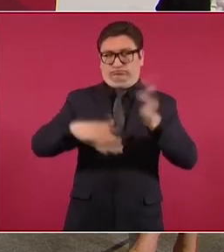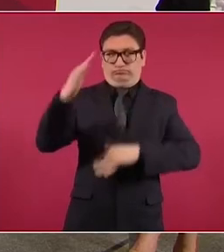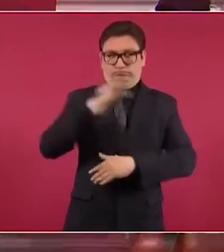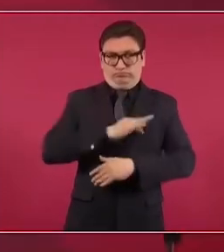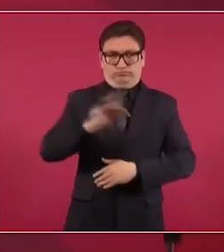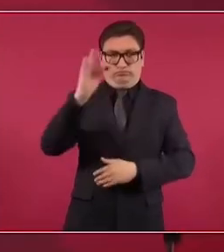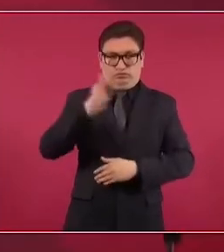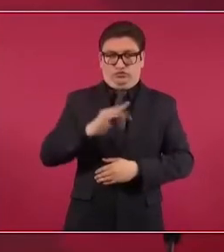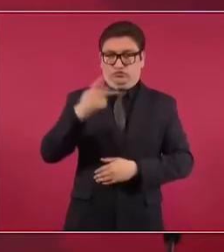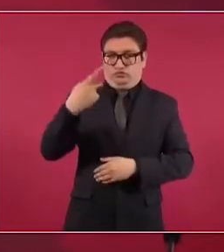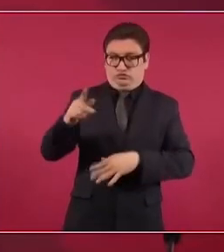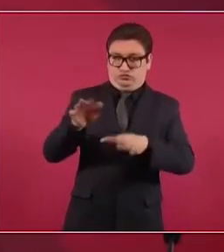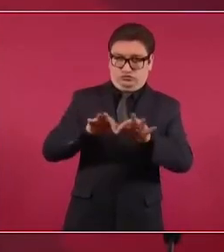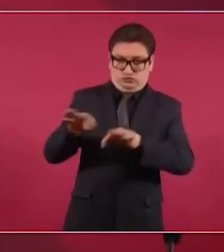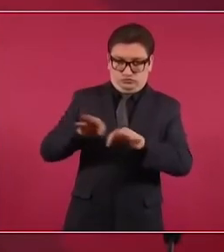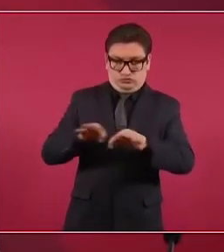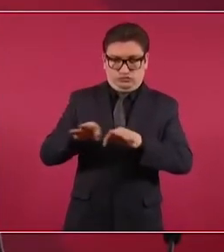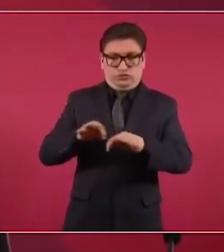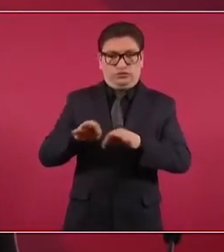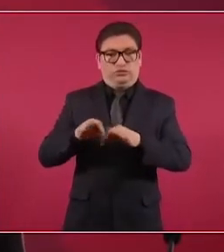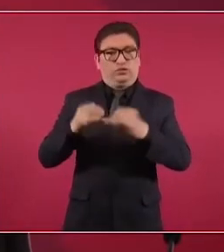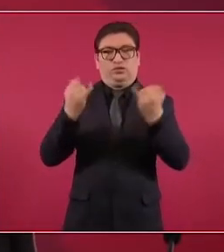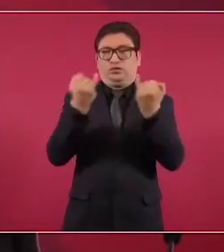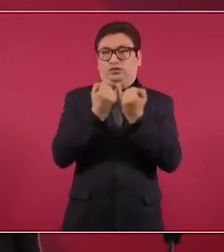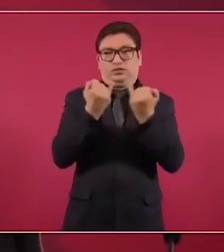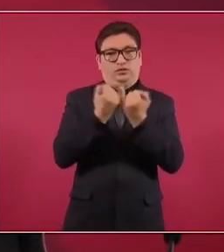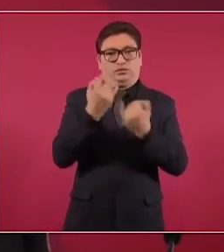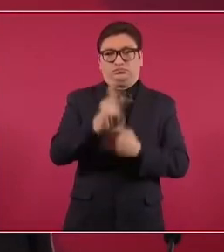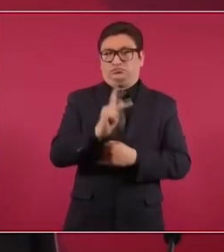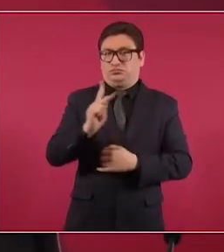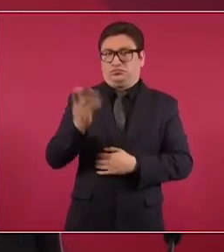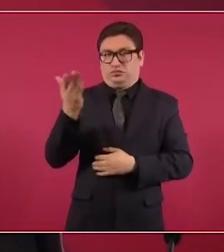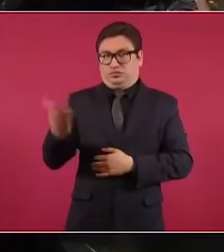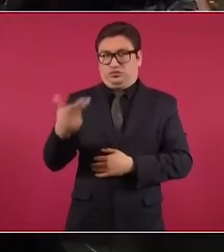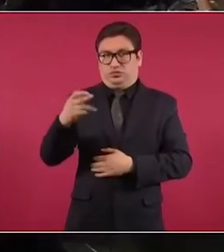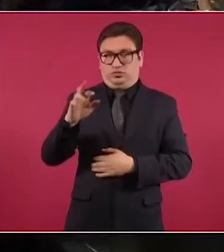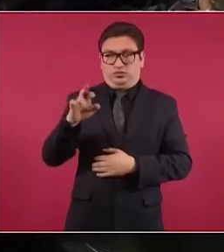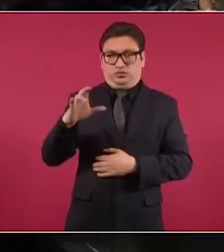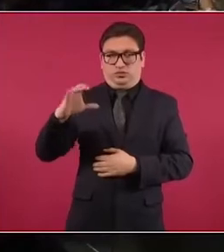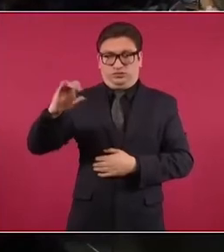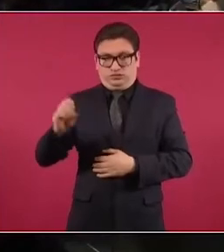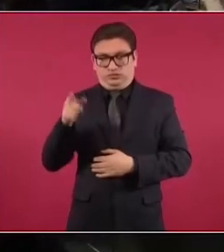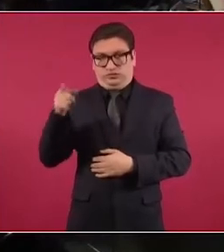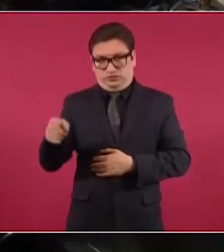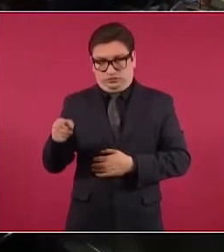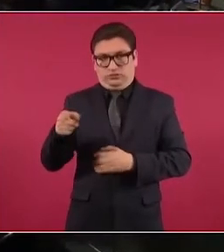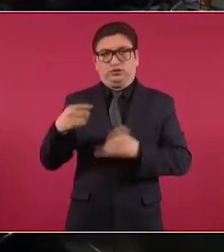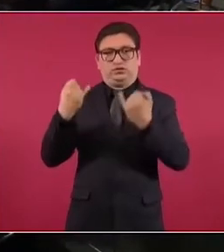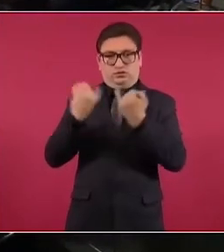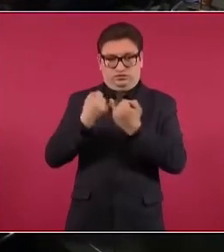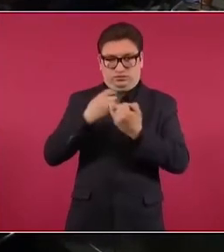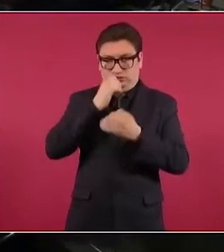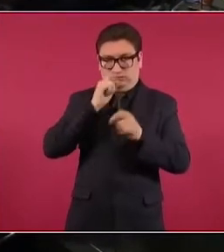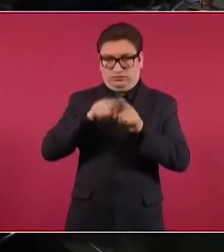con su trabajo. Y lo mismo, Horacio, en este caso,